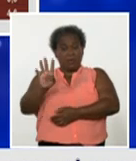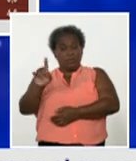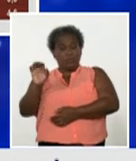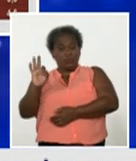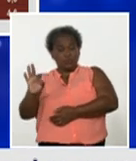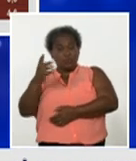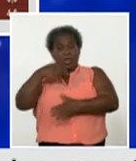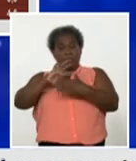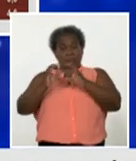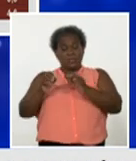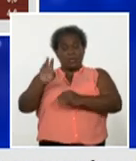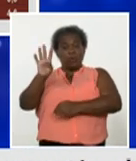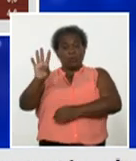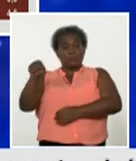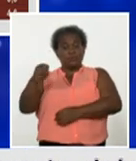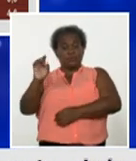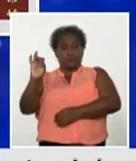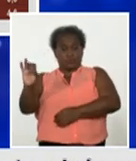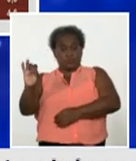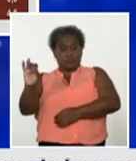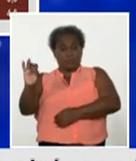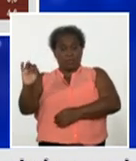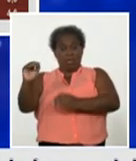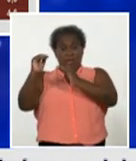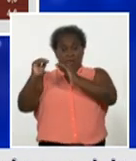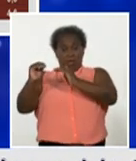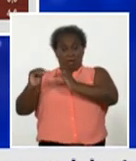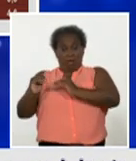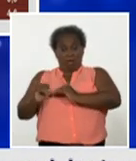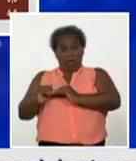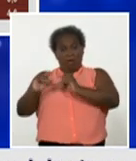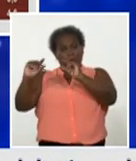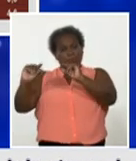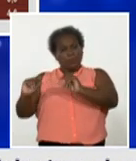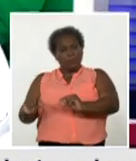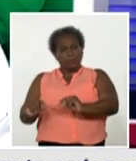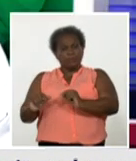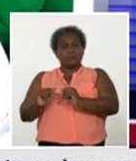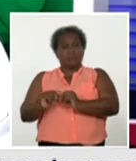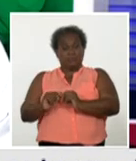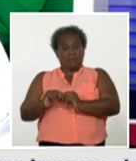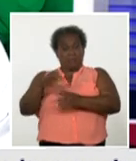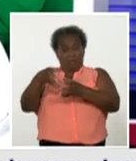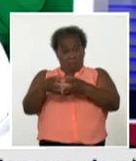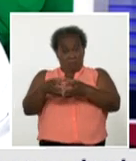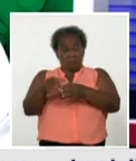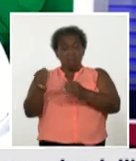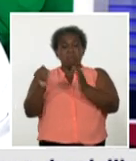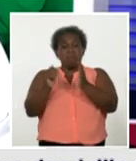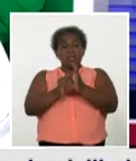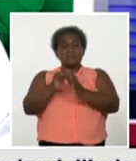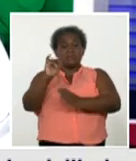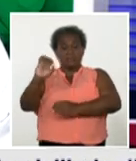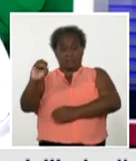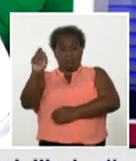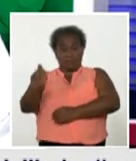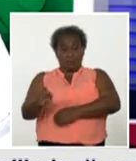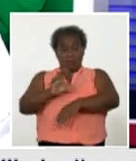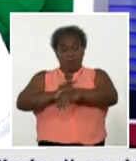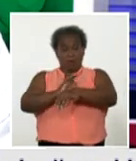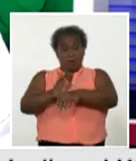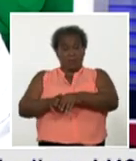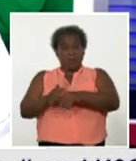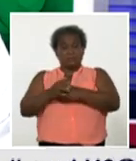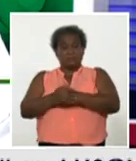De ahí para abajo, cifras inferiores. De los 1,060 casos diagnosticados ayer, 1,025